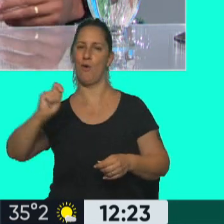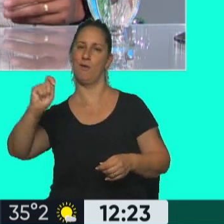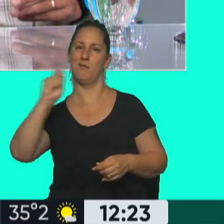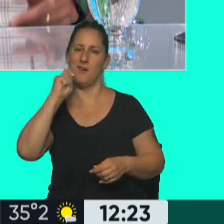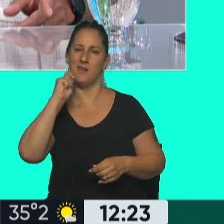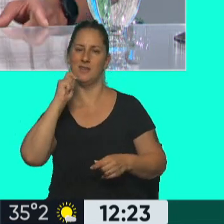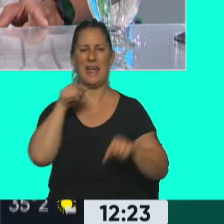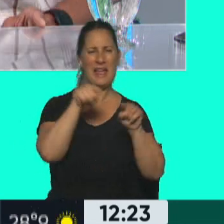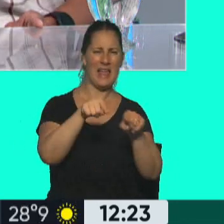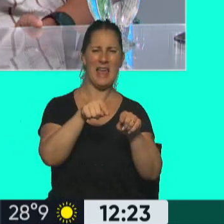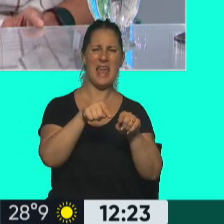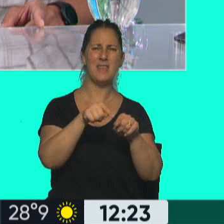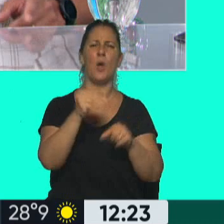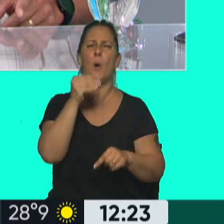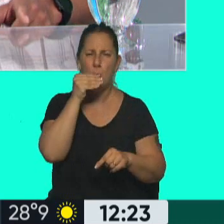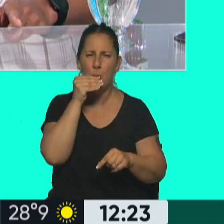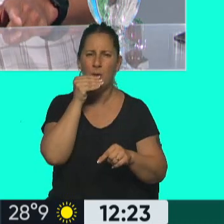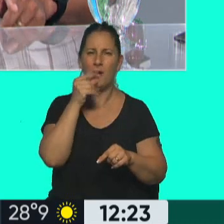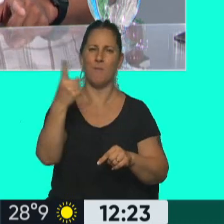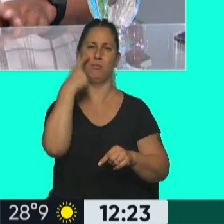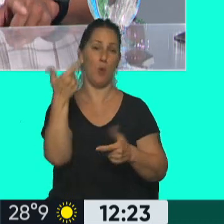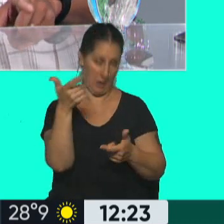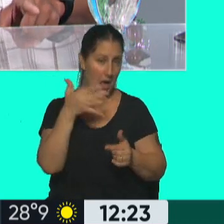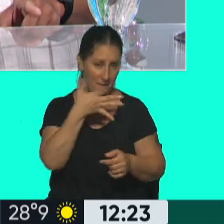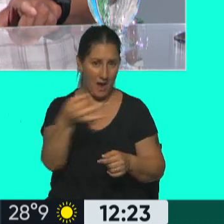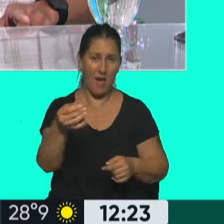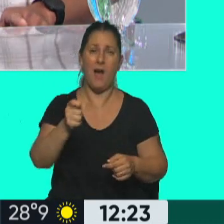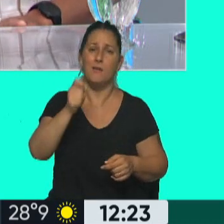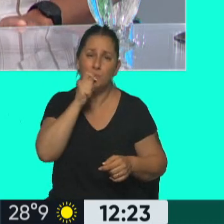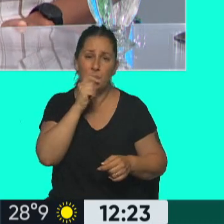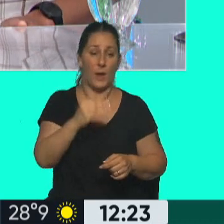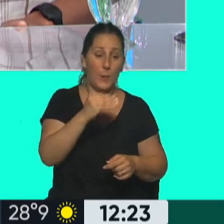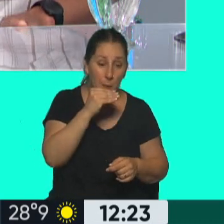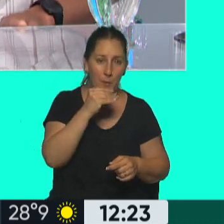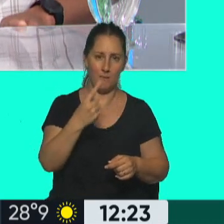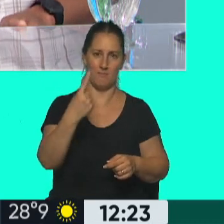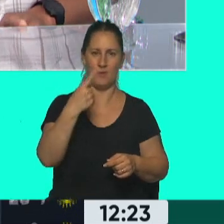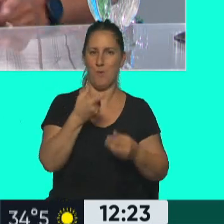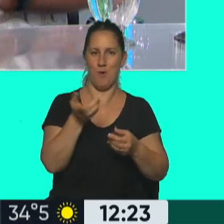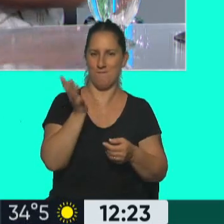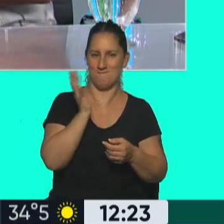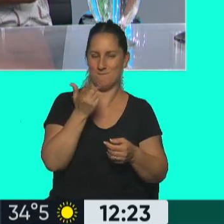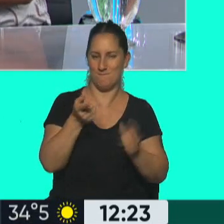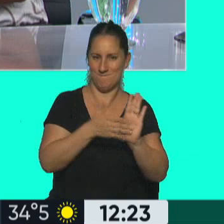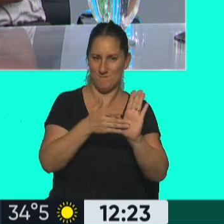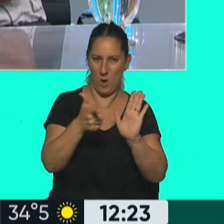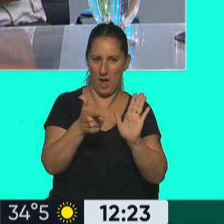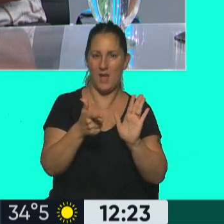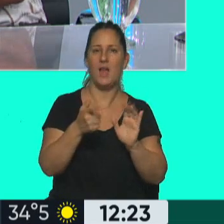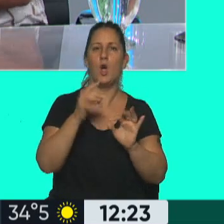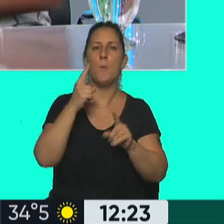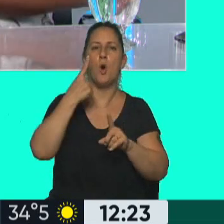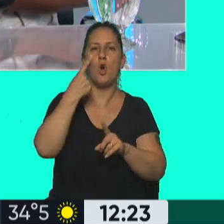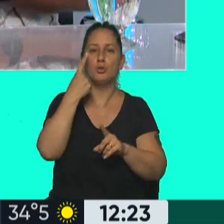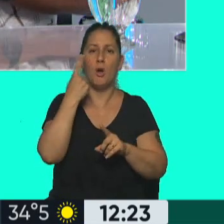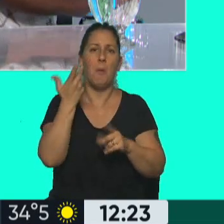ah, no, sí, esto no sale en el etilómetro. Es cierto, la marihuana, el tetrahidrocarabinol, no sale en el dispositivo porque te mide etanol, te mide alcohol. Pero